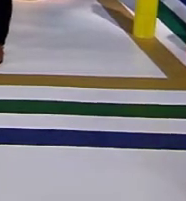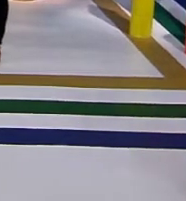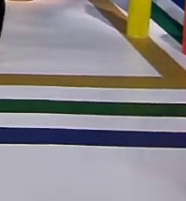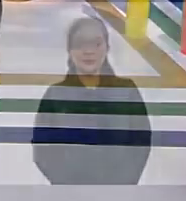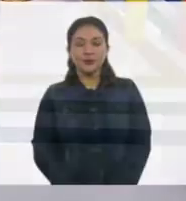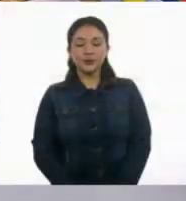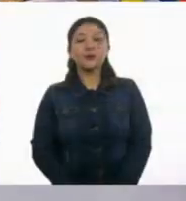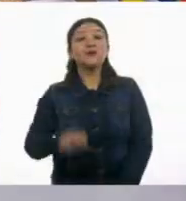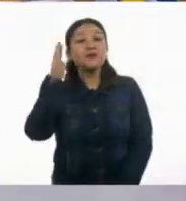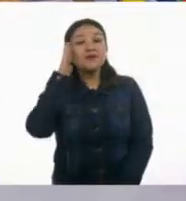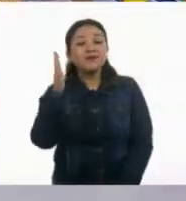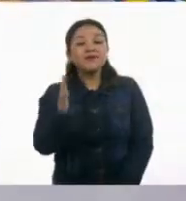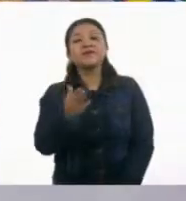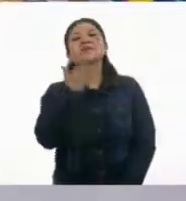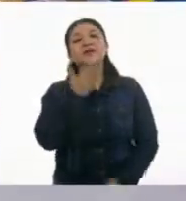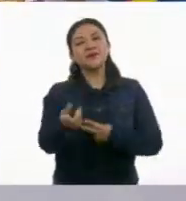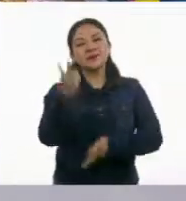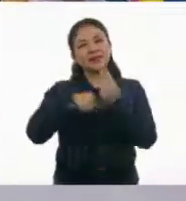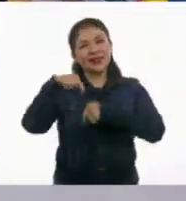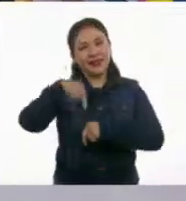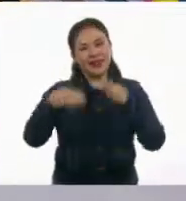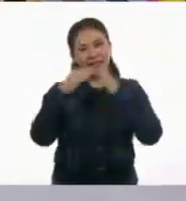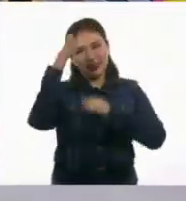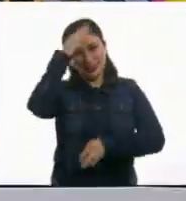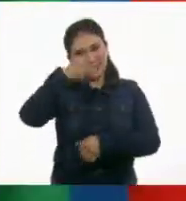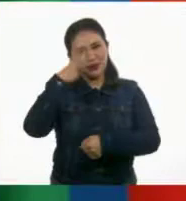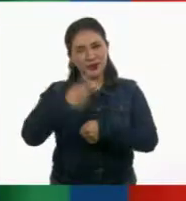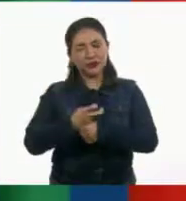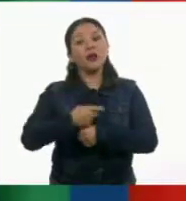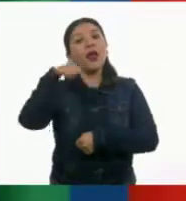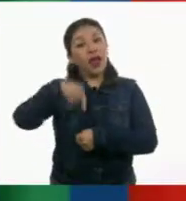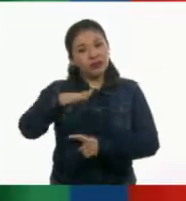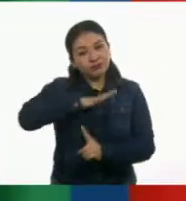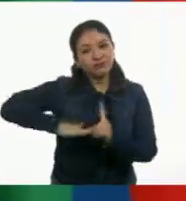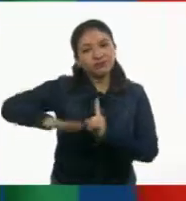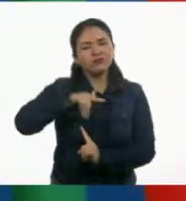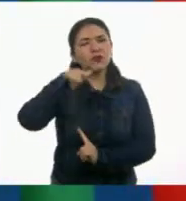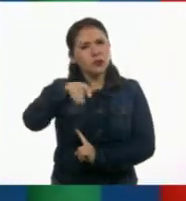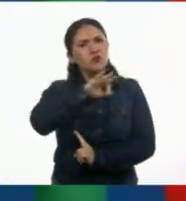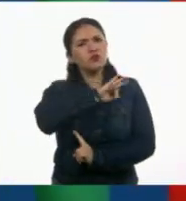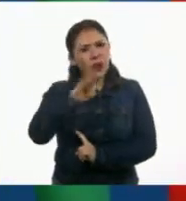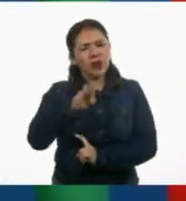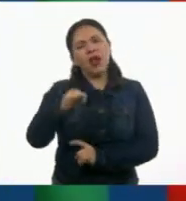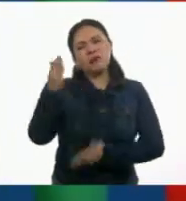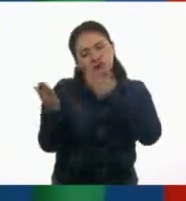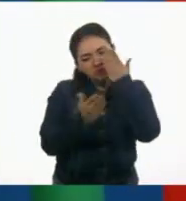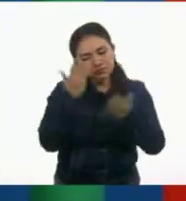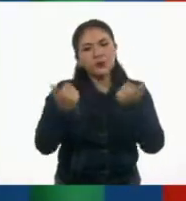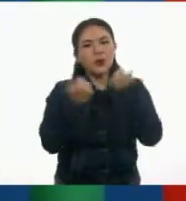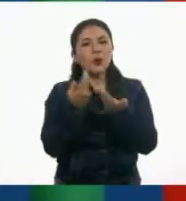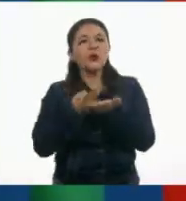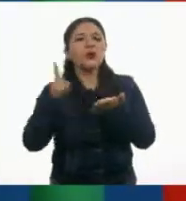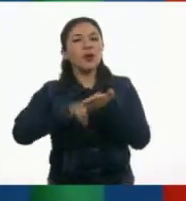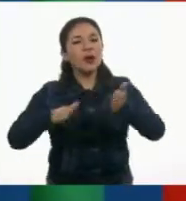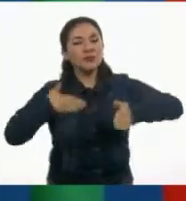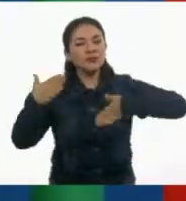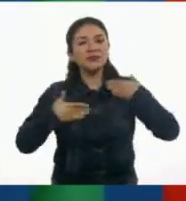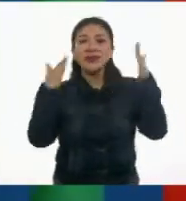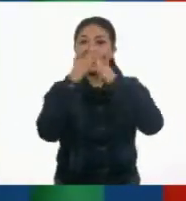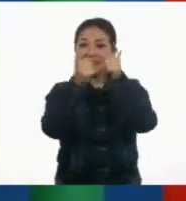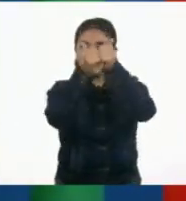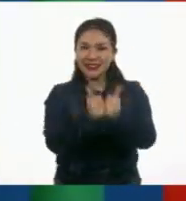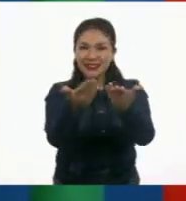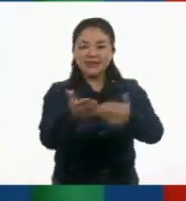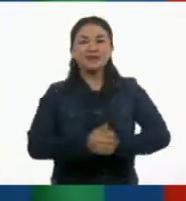¡Hola! Les damos la bienvenida a Aprende en Casa 2, un espacio en el que vamos a poder estudiar y divertirnos desde nuestros